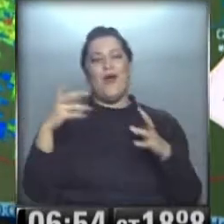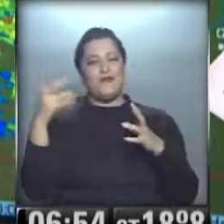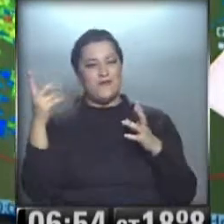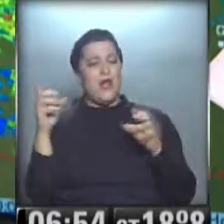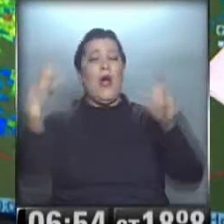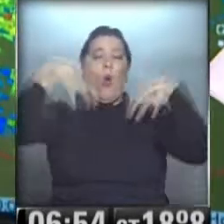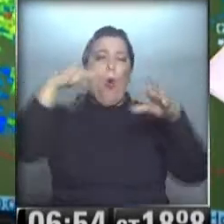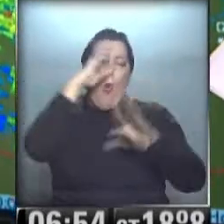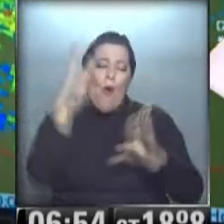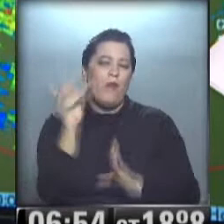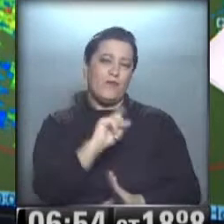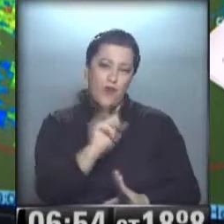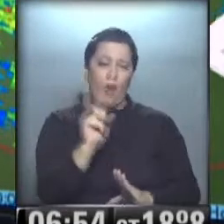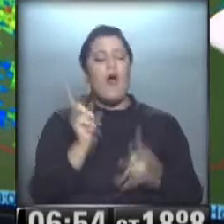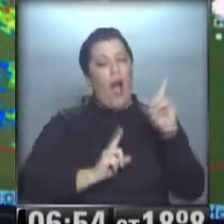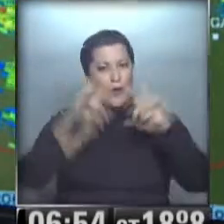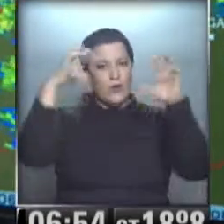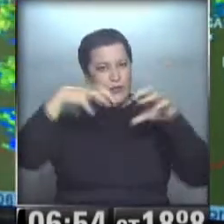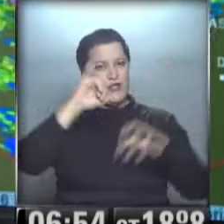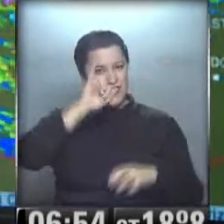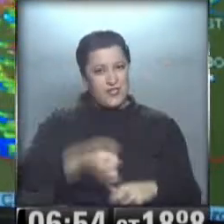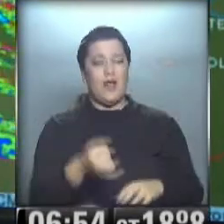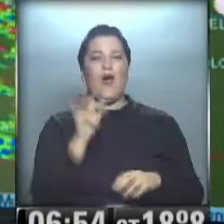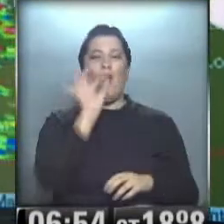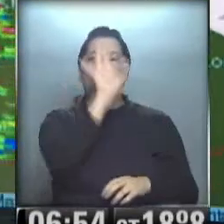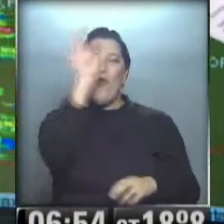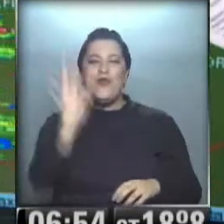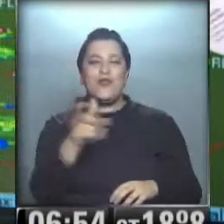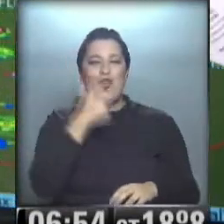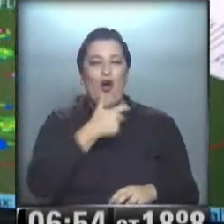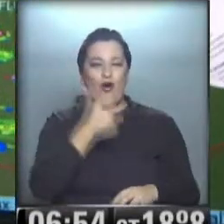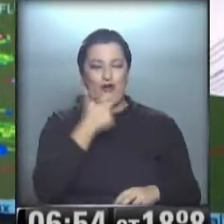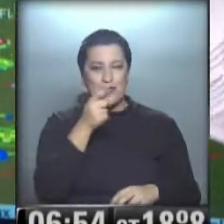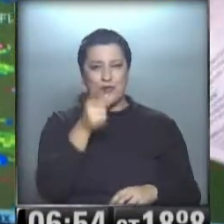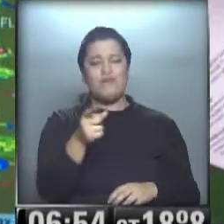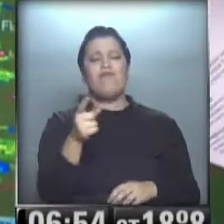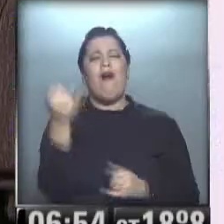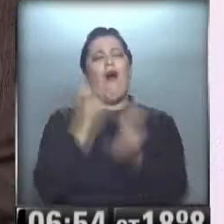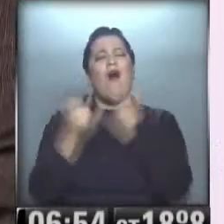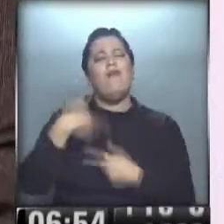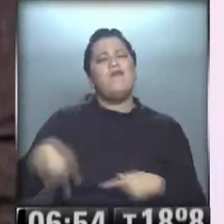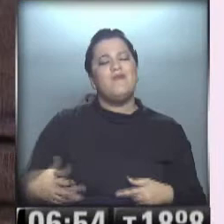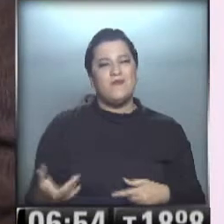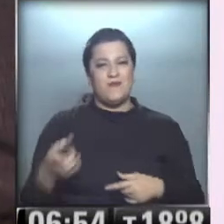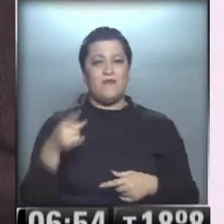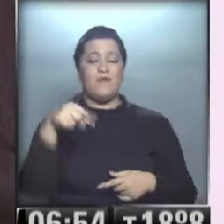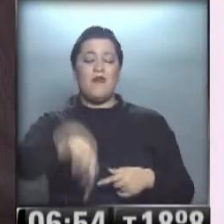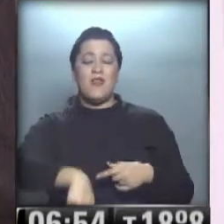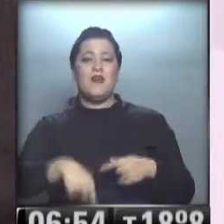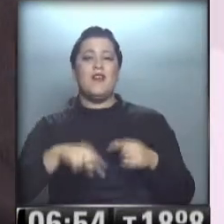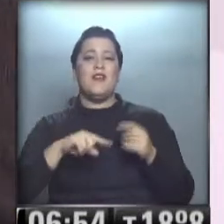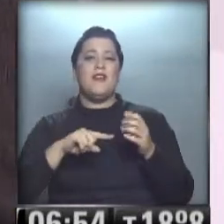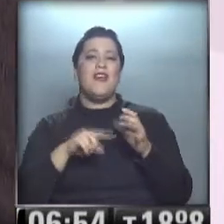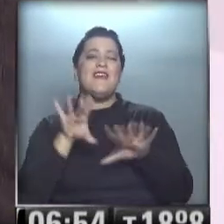¿eh? No tremendas, pero sí algunas. Los puntitos rojos, entonces. ¿Qué tenés para contarnos, Ale? Eh, vimos ayer la llegada del